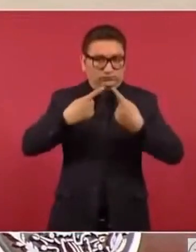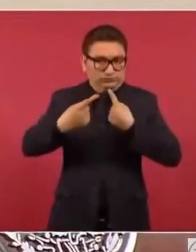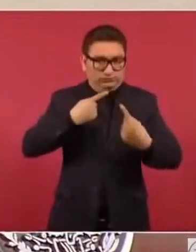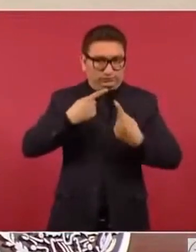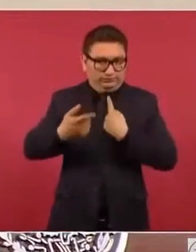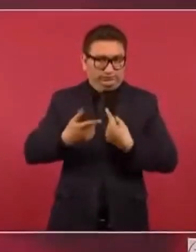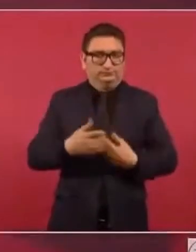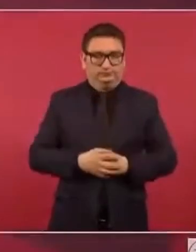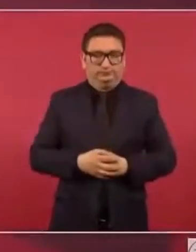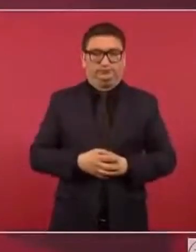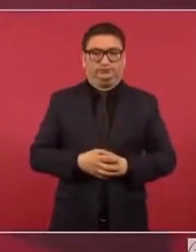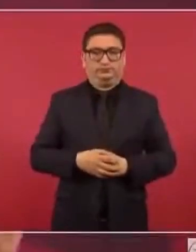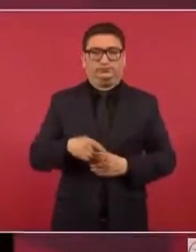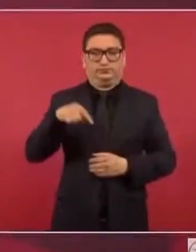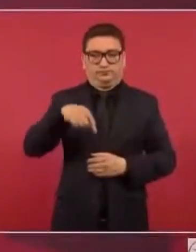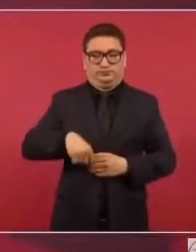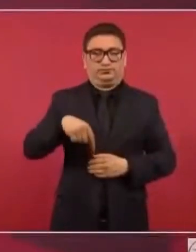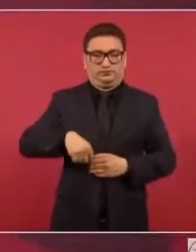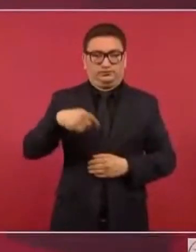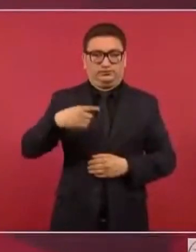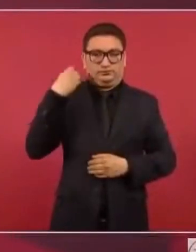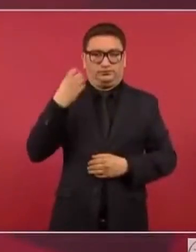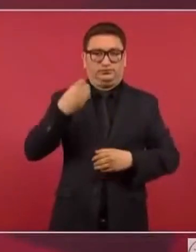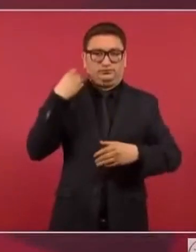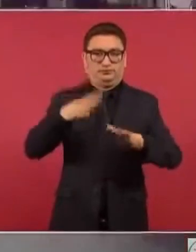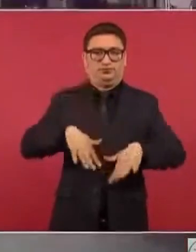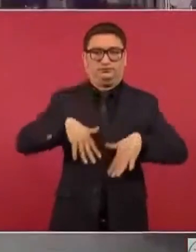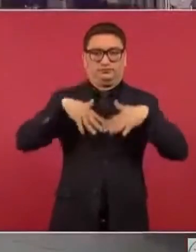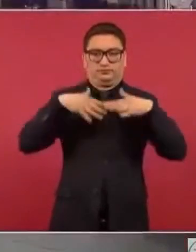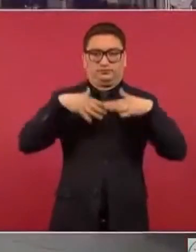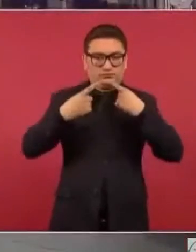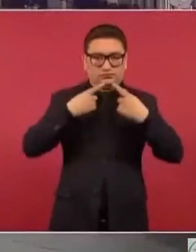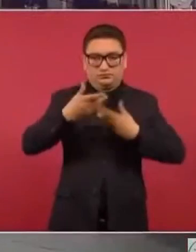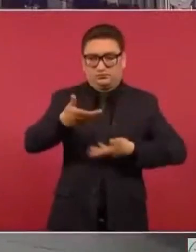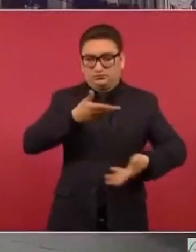Y esta conferencia de prensa es un diálogo circular.